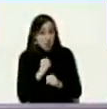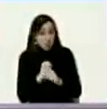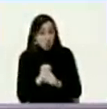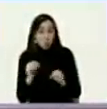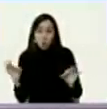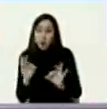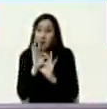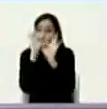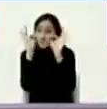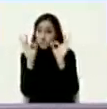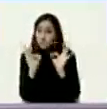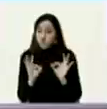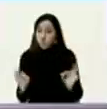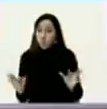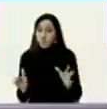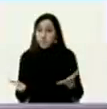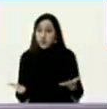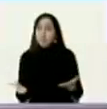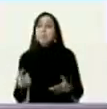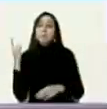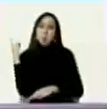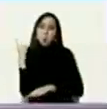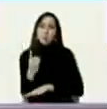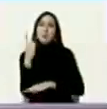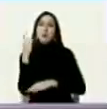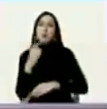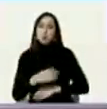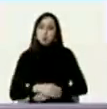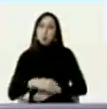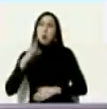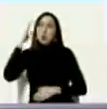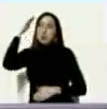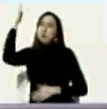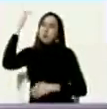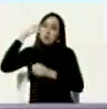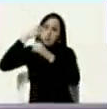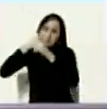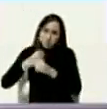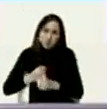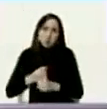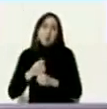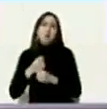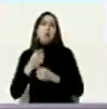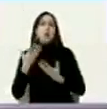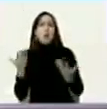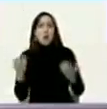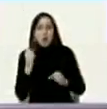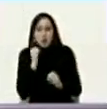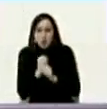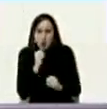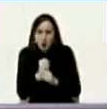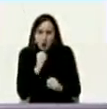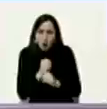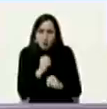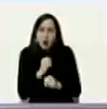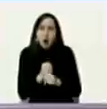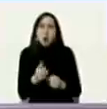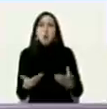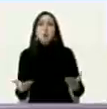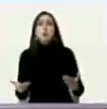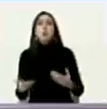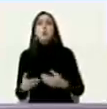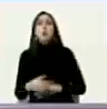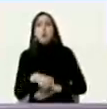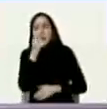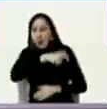del trabajo así debe cumplirse con el favor de Dios con el trabajo de la clase